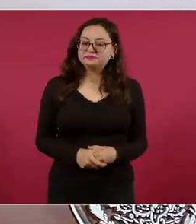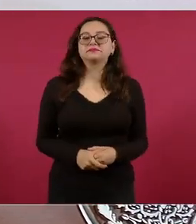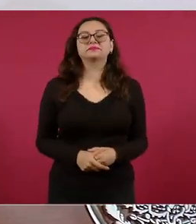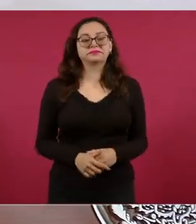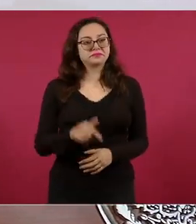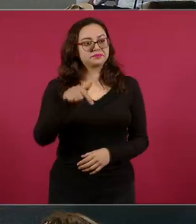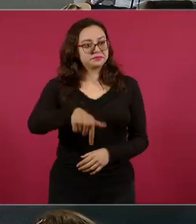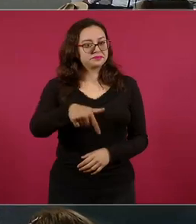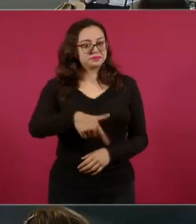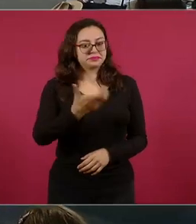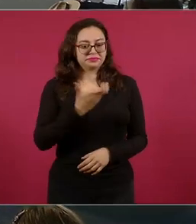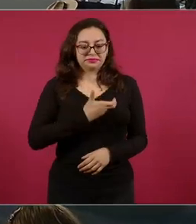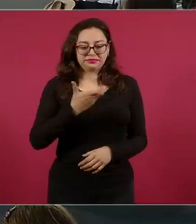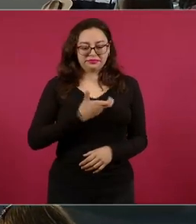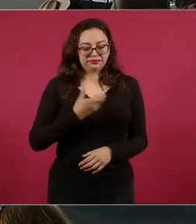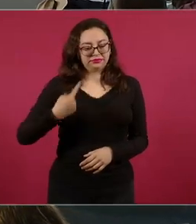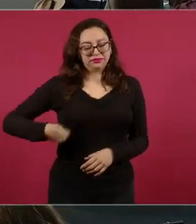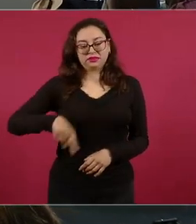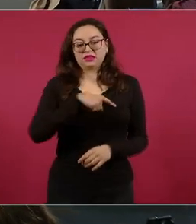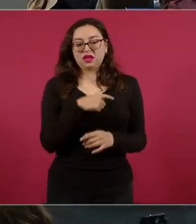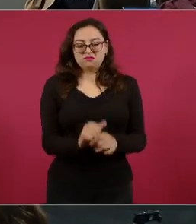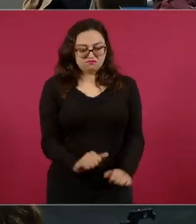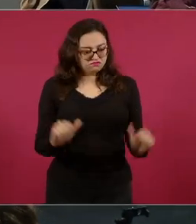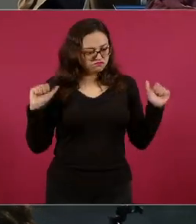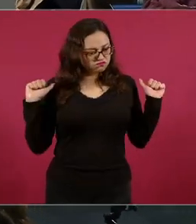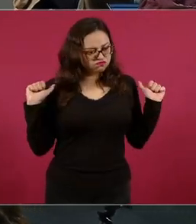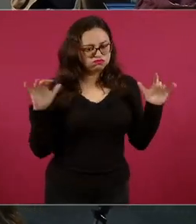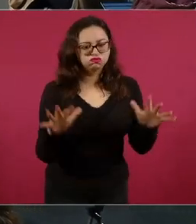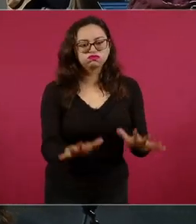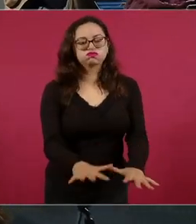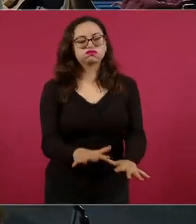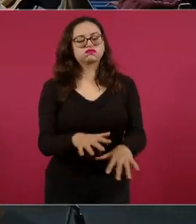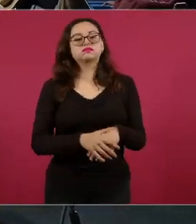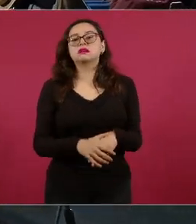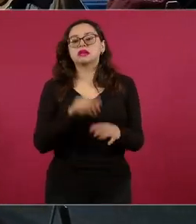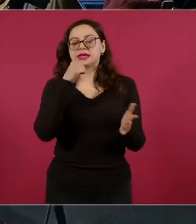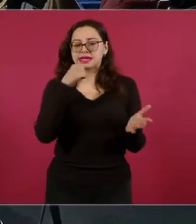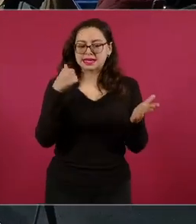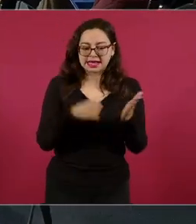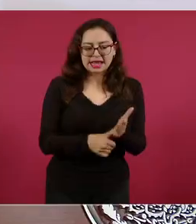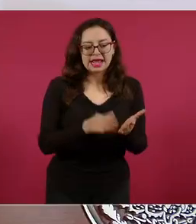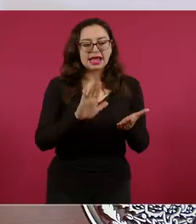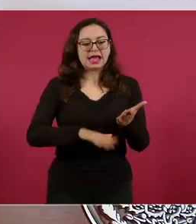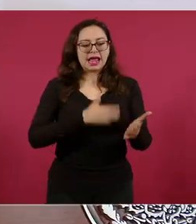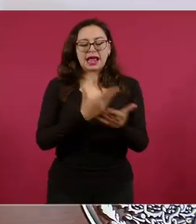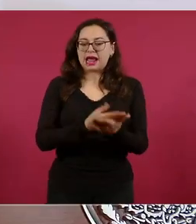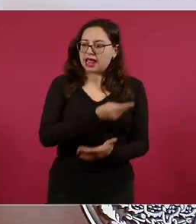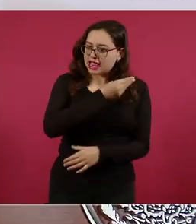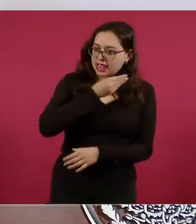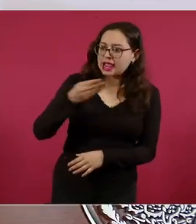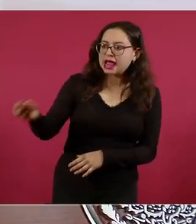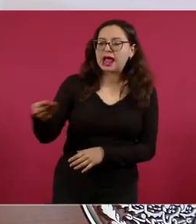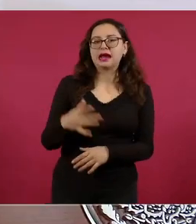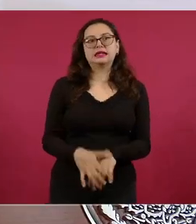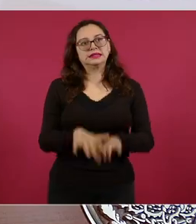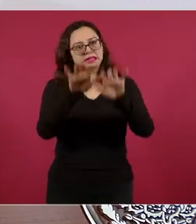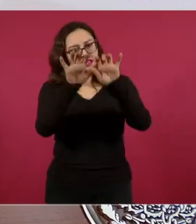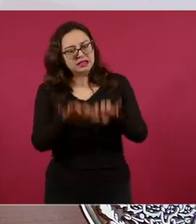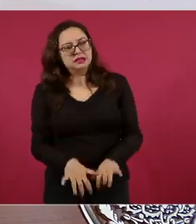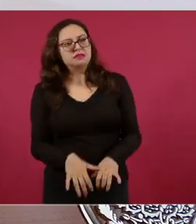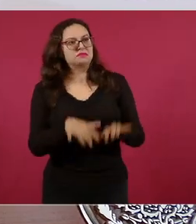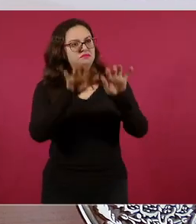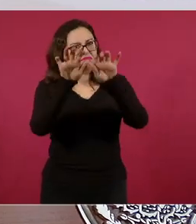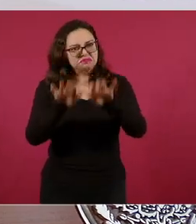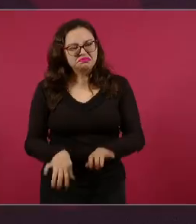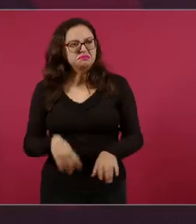y presentamos escritos, le mandé una carta, ayer la leímos o leímos un fragmento